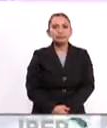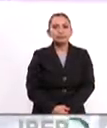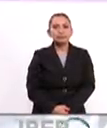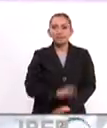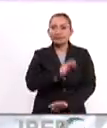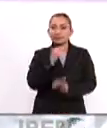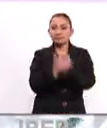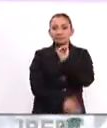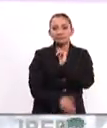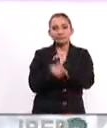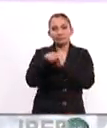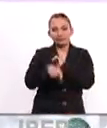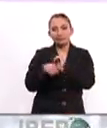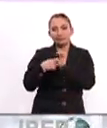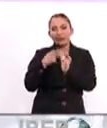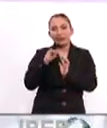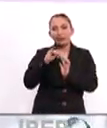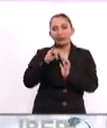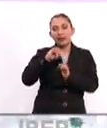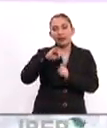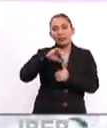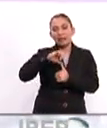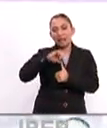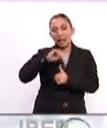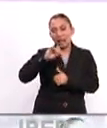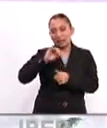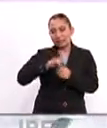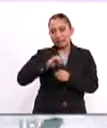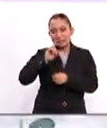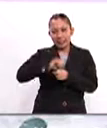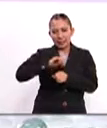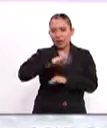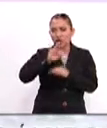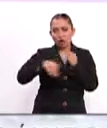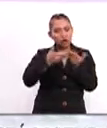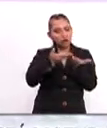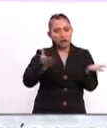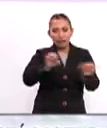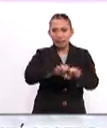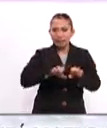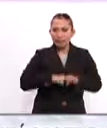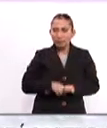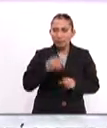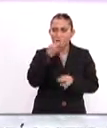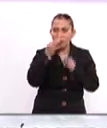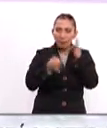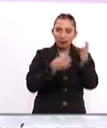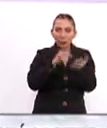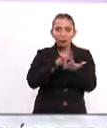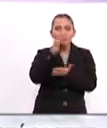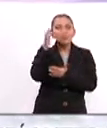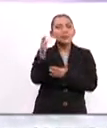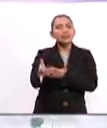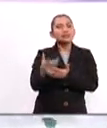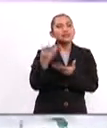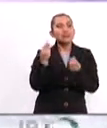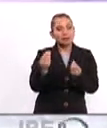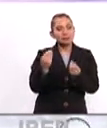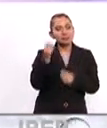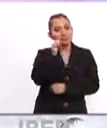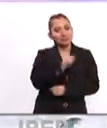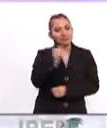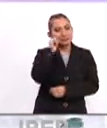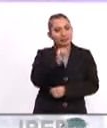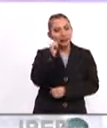Así llegamos al final de esta emisión de Iberoamérica al Día. A nombre de todos los que hacemos posible este espacio informativo, les agradecemos mucho, como